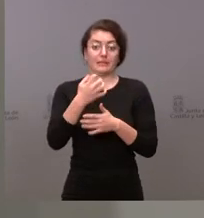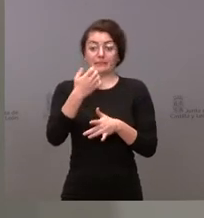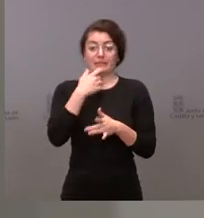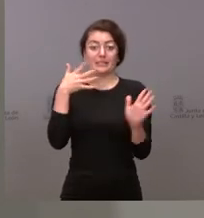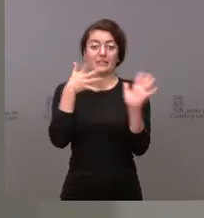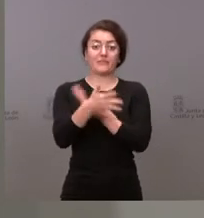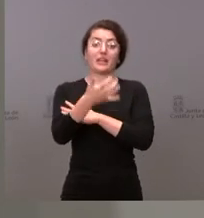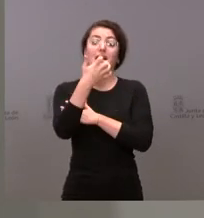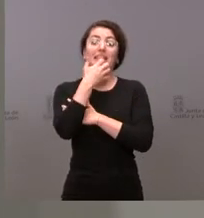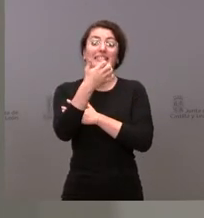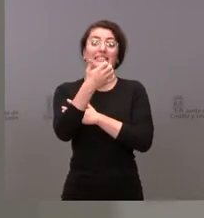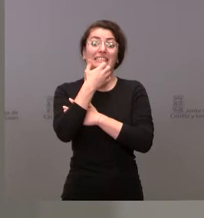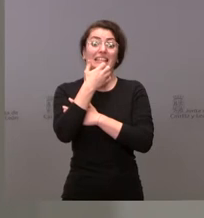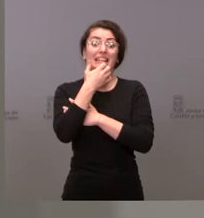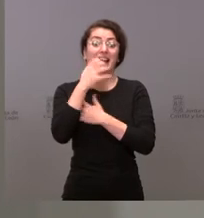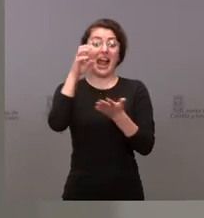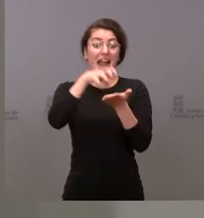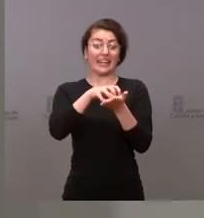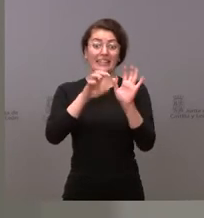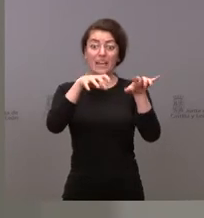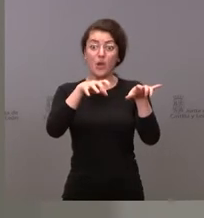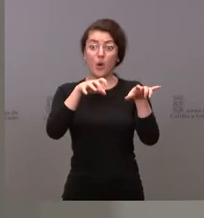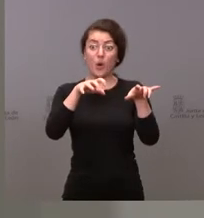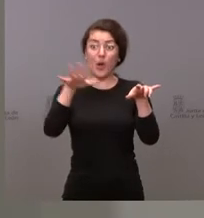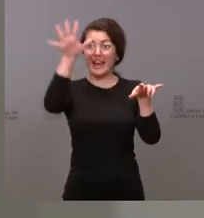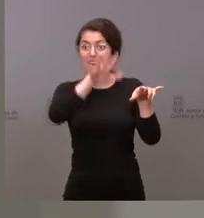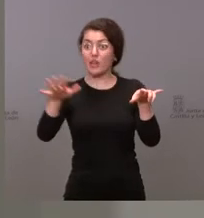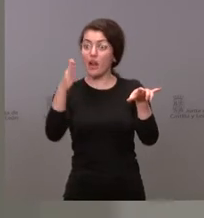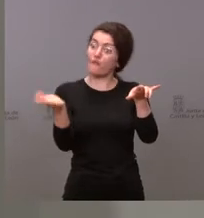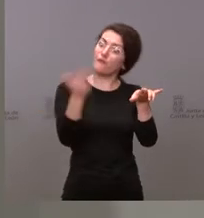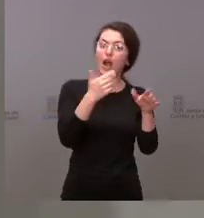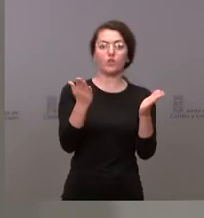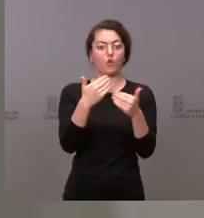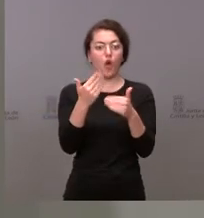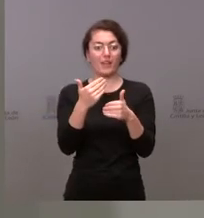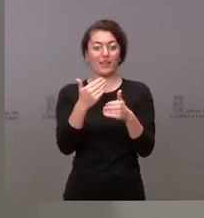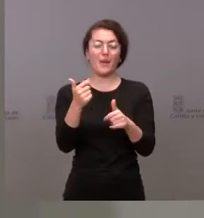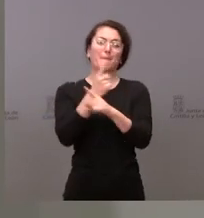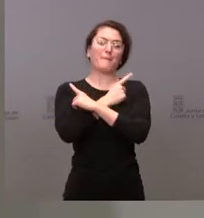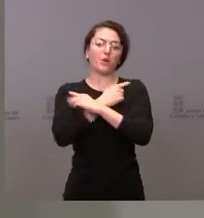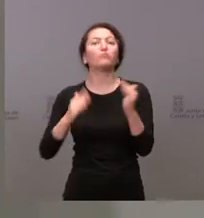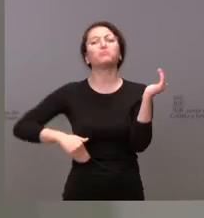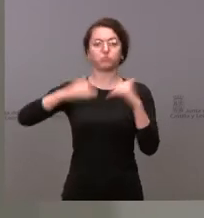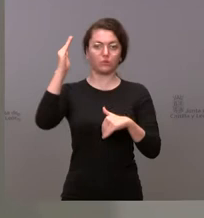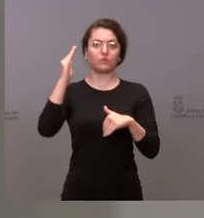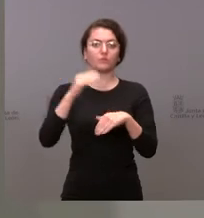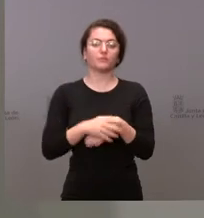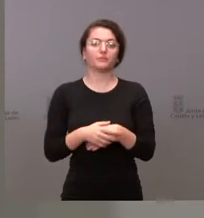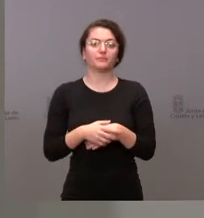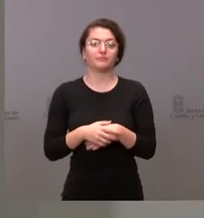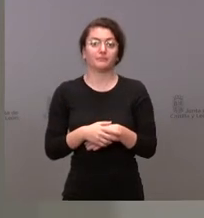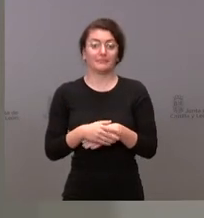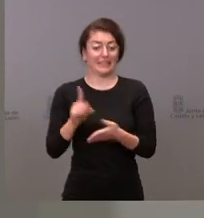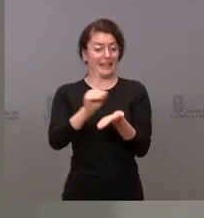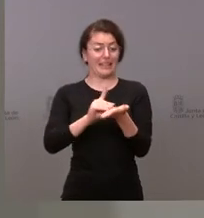y León habría subido el paro en nuestro país. Si no existiera esta comunidad habría subido el paro en nuestro país. Son datos excelentes.